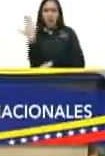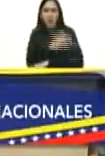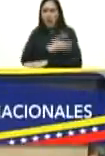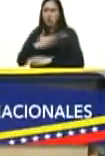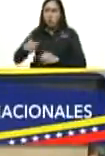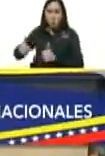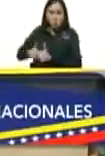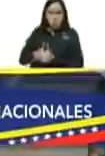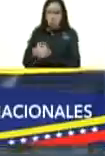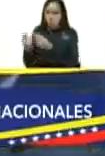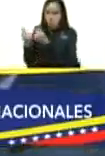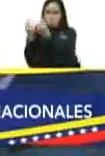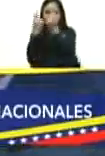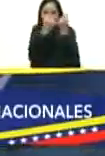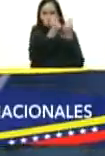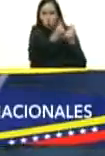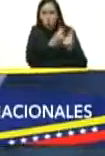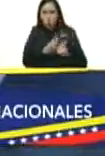persecución financiera